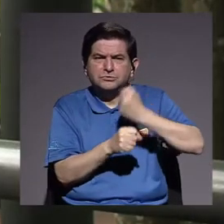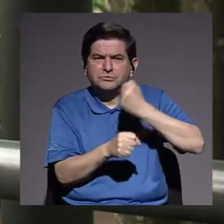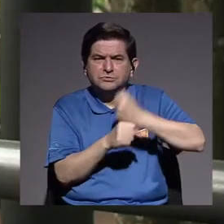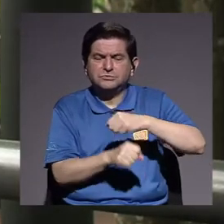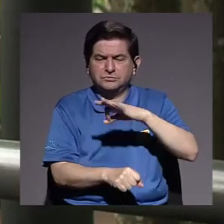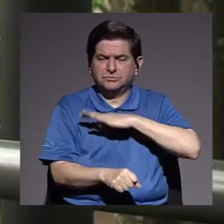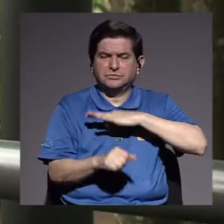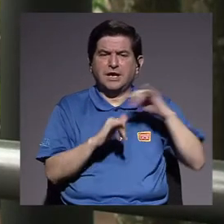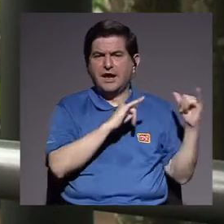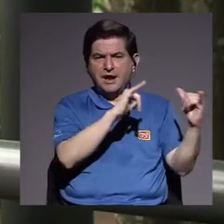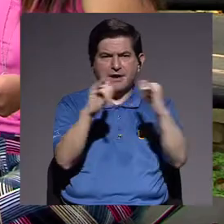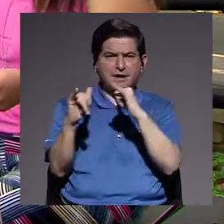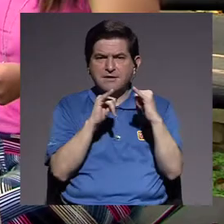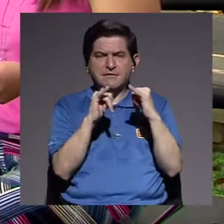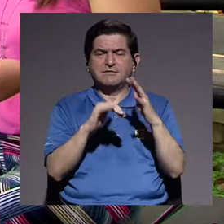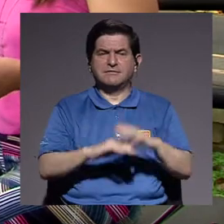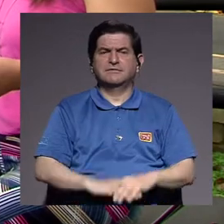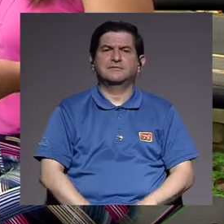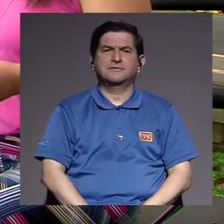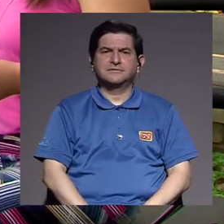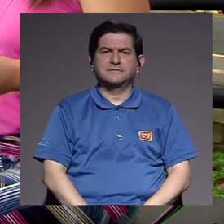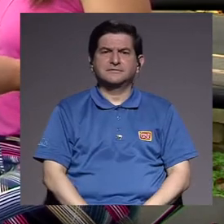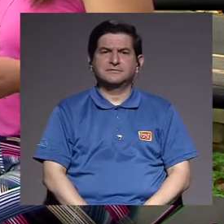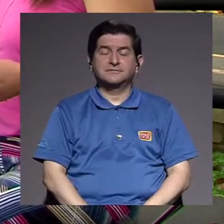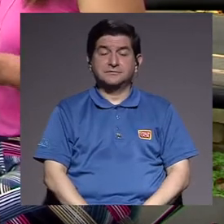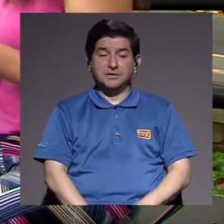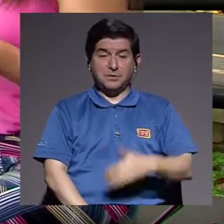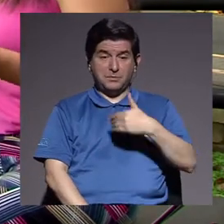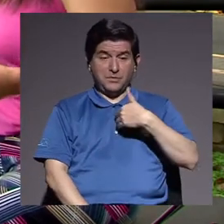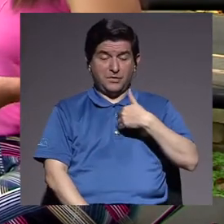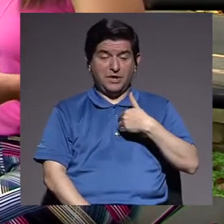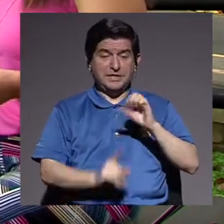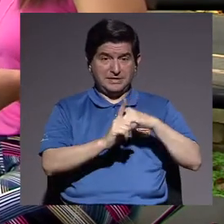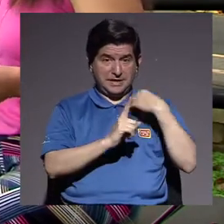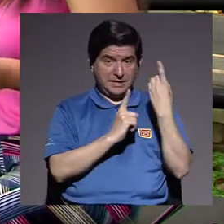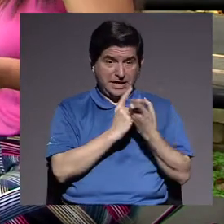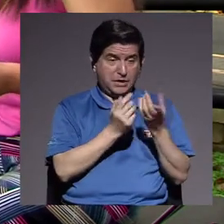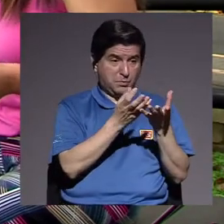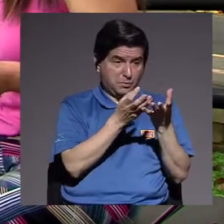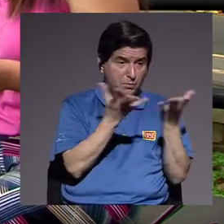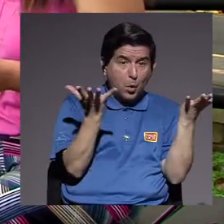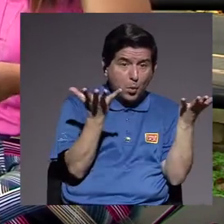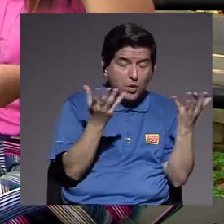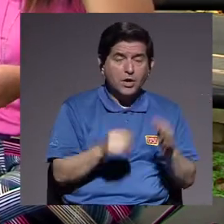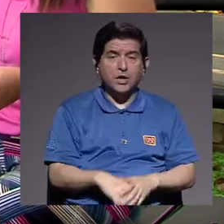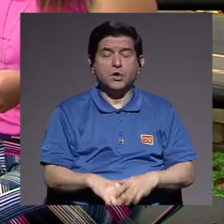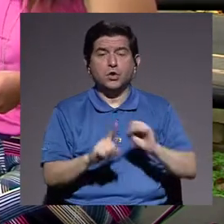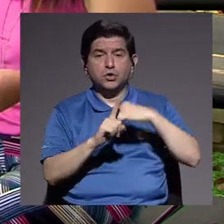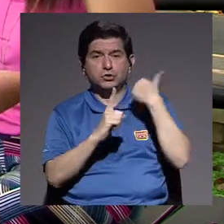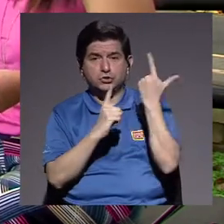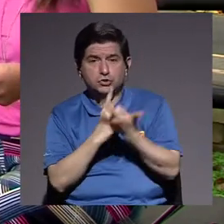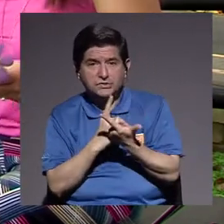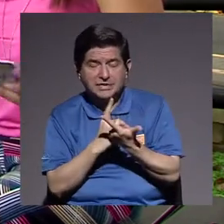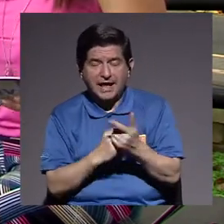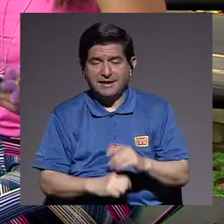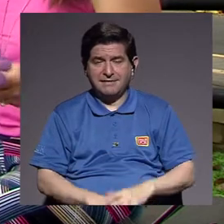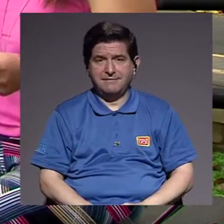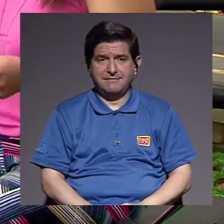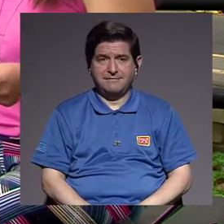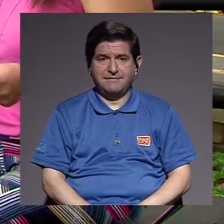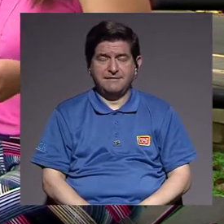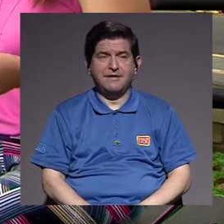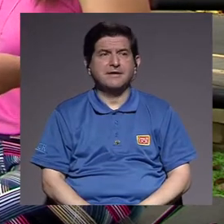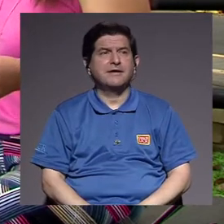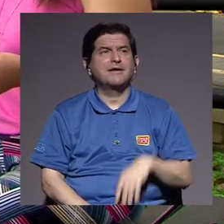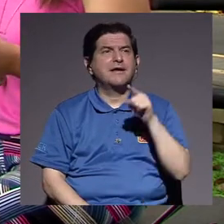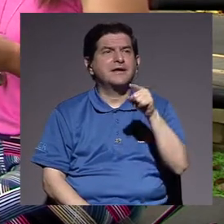trabajar por el bien común, por lo que tenemos en nuestra sociedad, lo público, lo social que teníamos. Y a ver, en